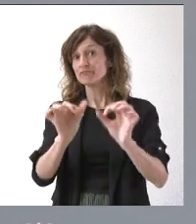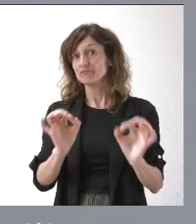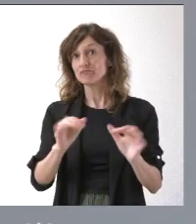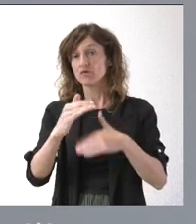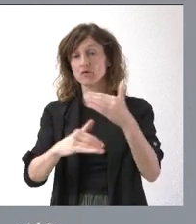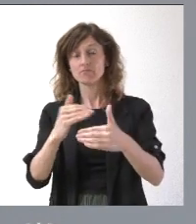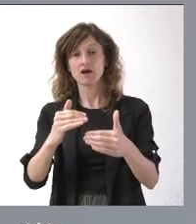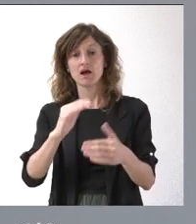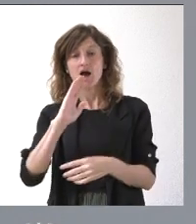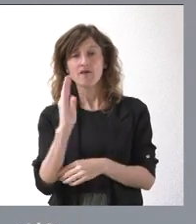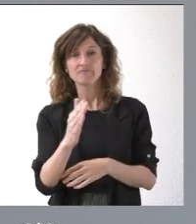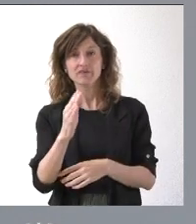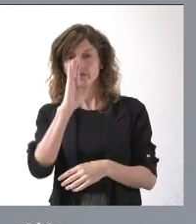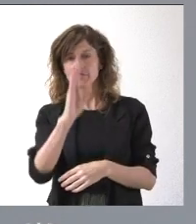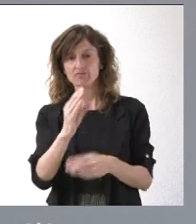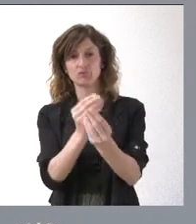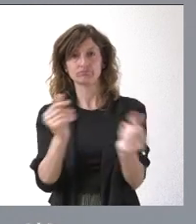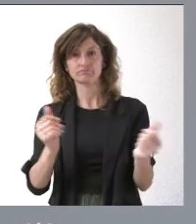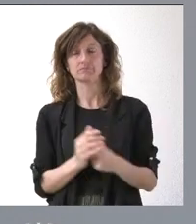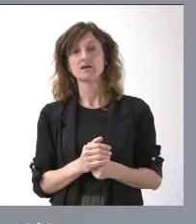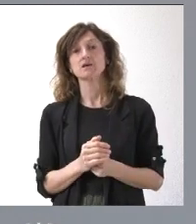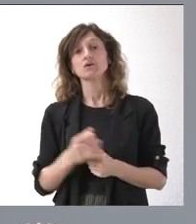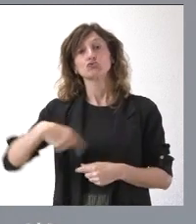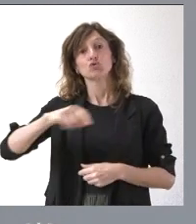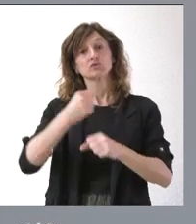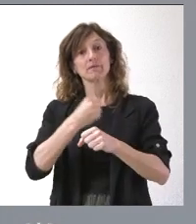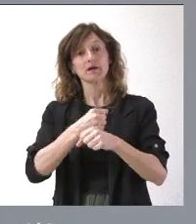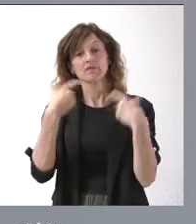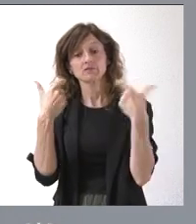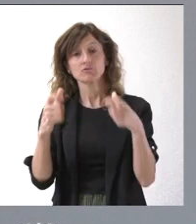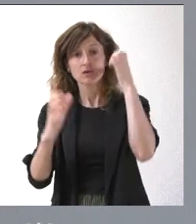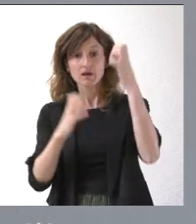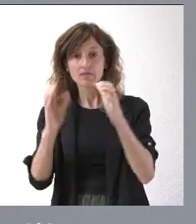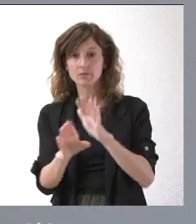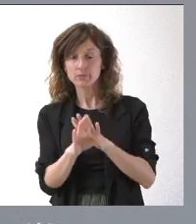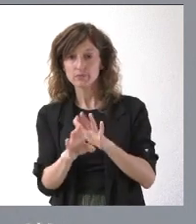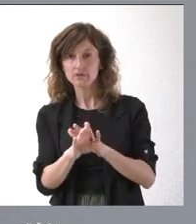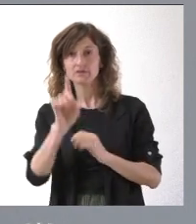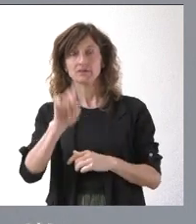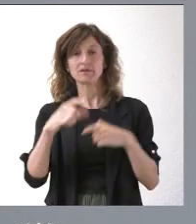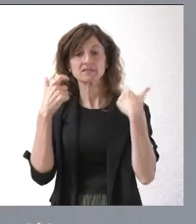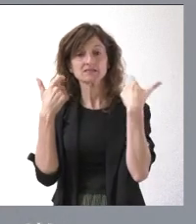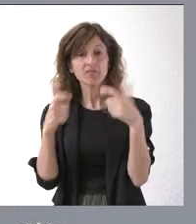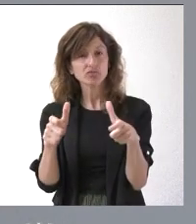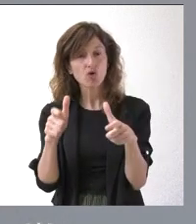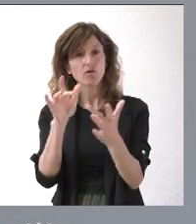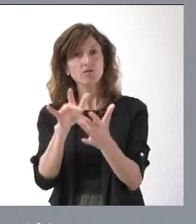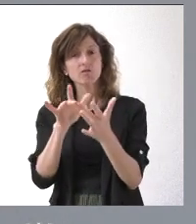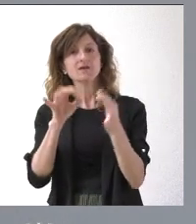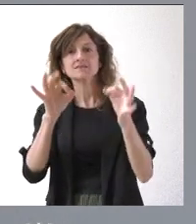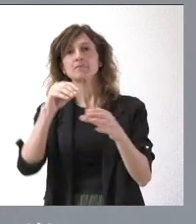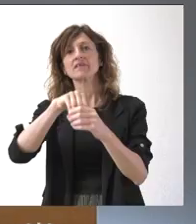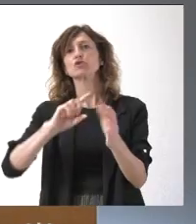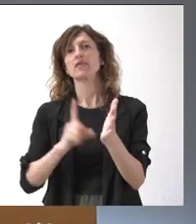ha eliminado el perjuicio más directo. Vamos a seguir trabajando con el sector y vamos a seguir trabajando con el sector siempre dentro de la ley.